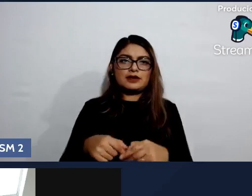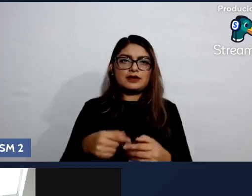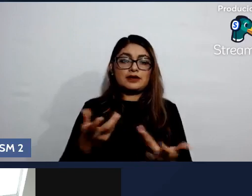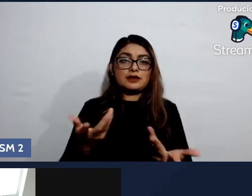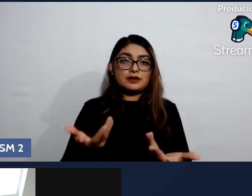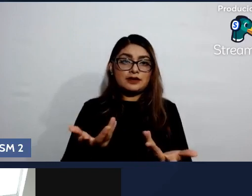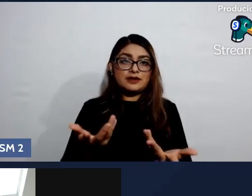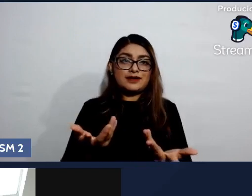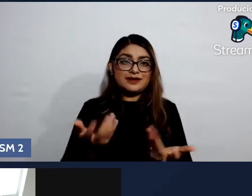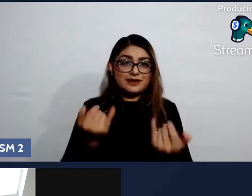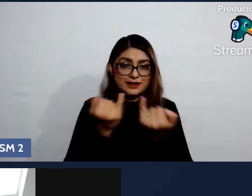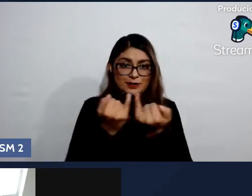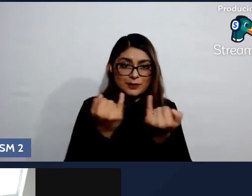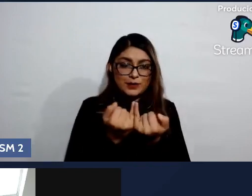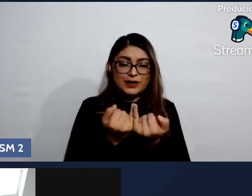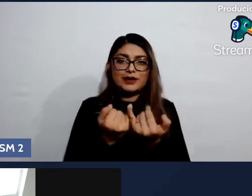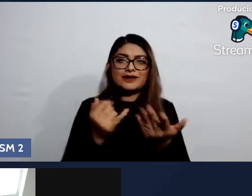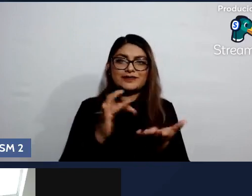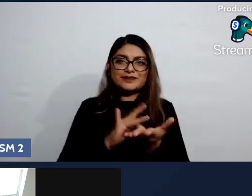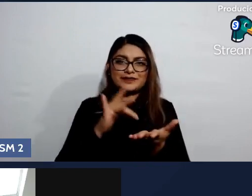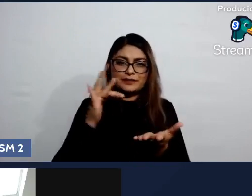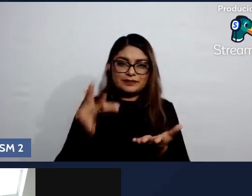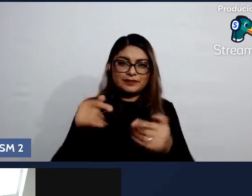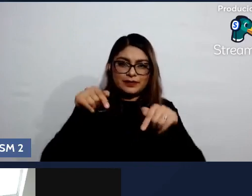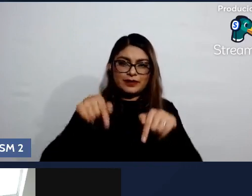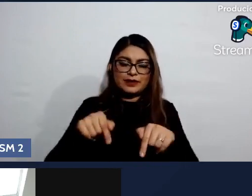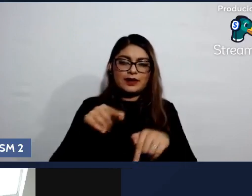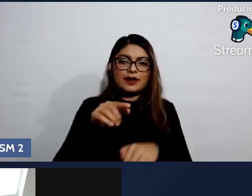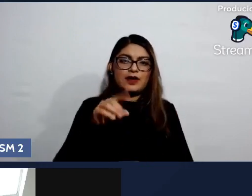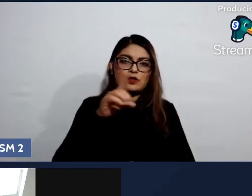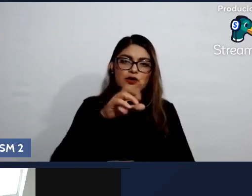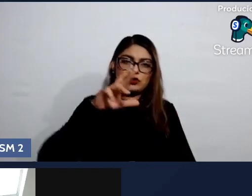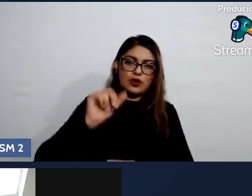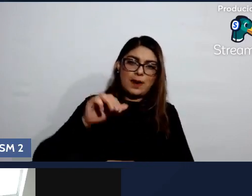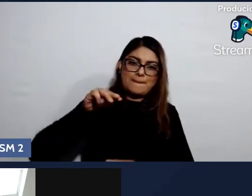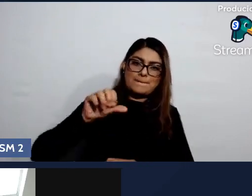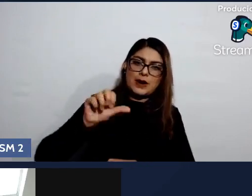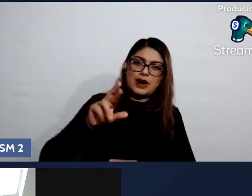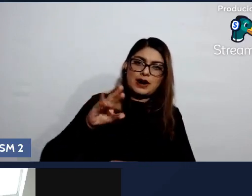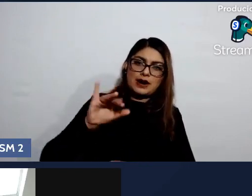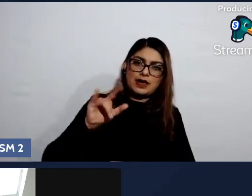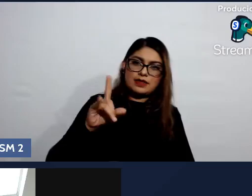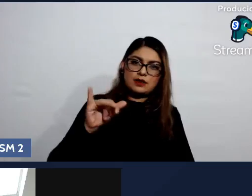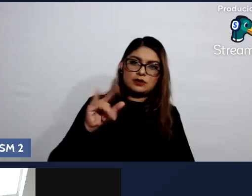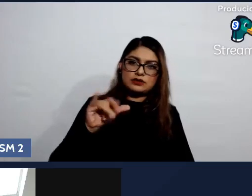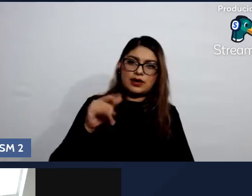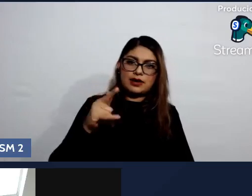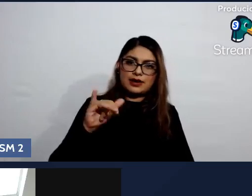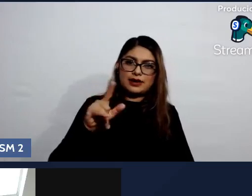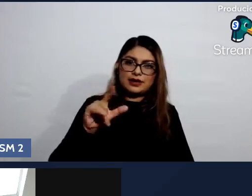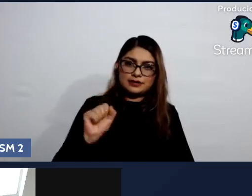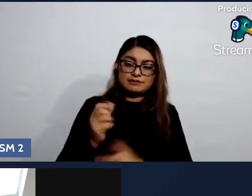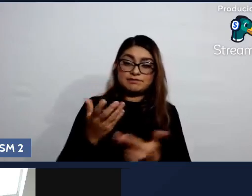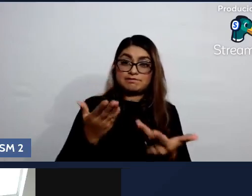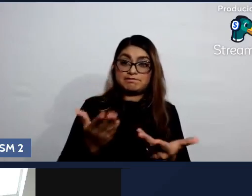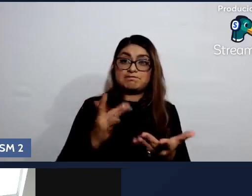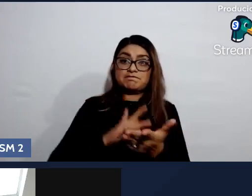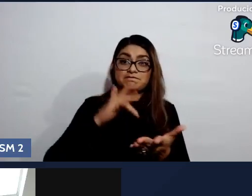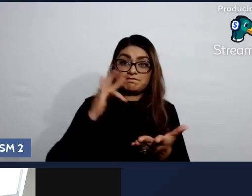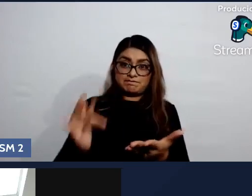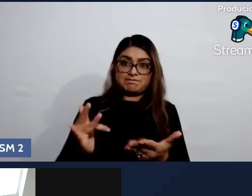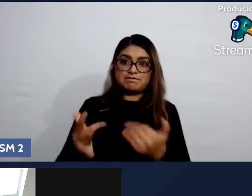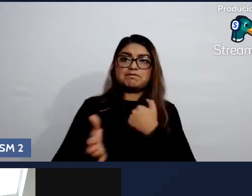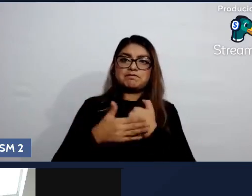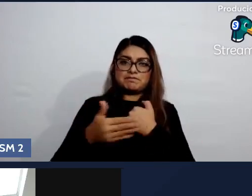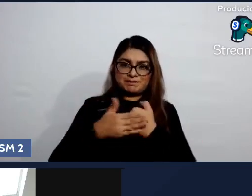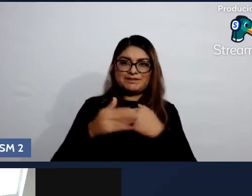así como a mi querida doctora María de los Ángeles Andrés de Montiel. Muchas gracias. Nos vemos en la próxima plática